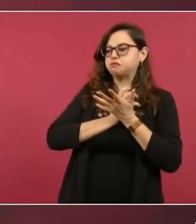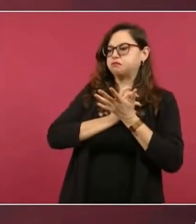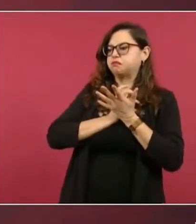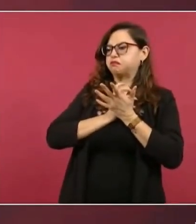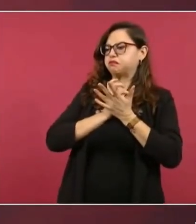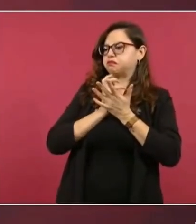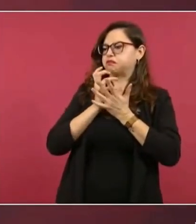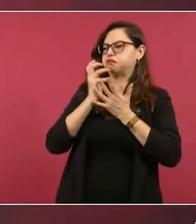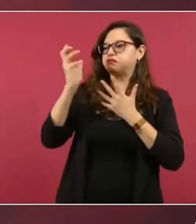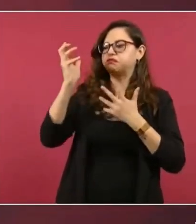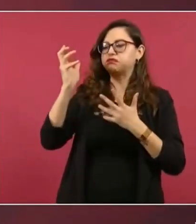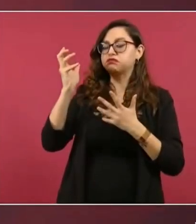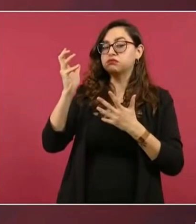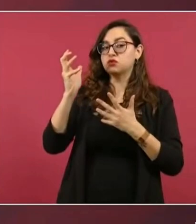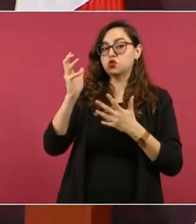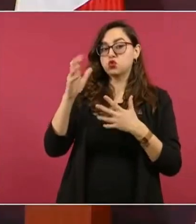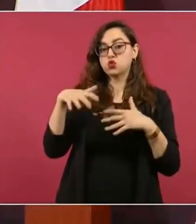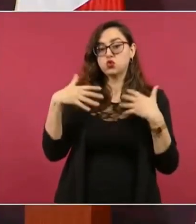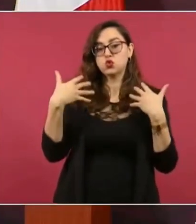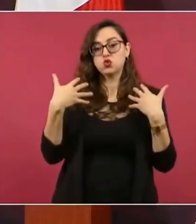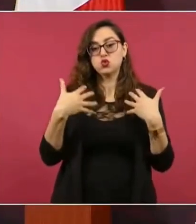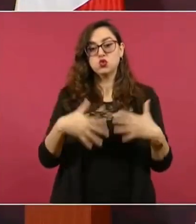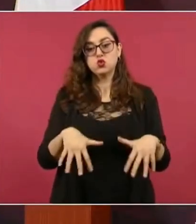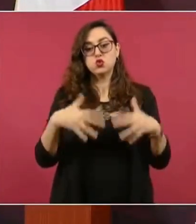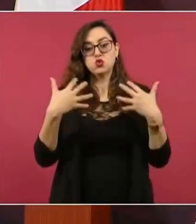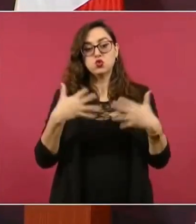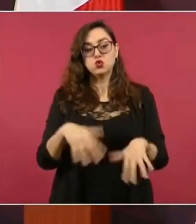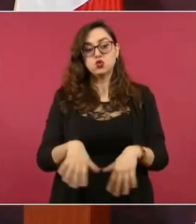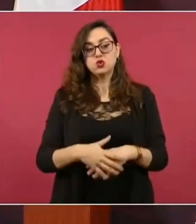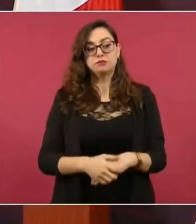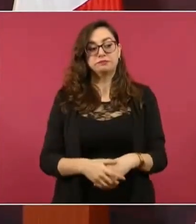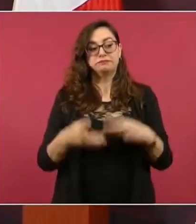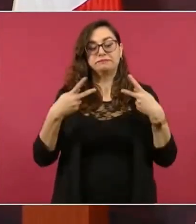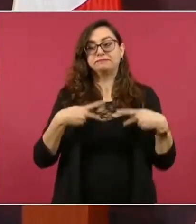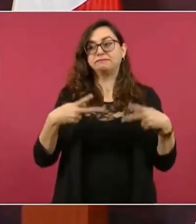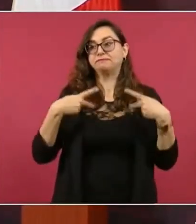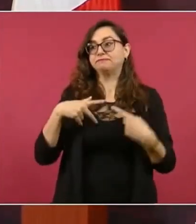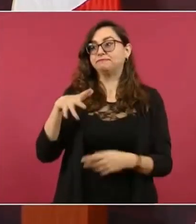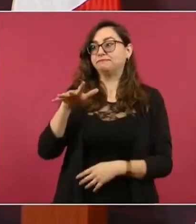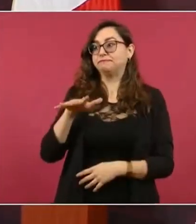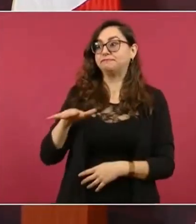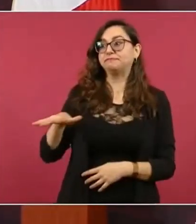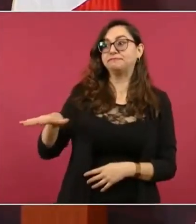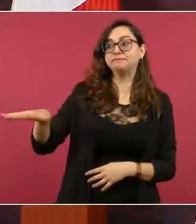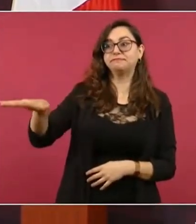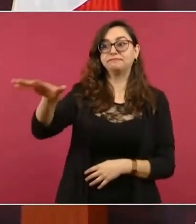se le revierte. Es un efecto de boomerang.